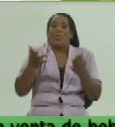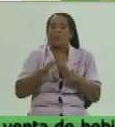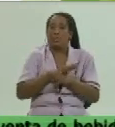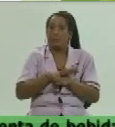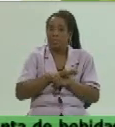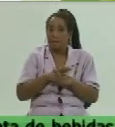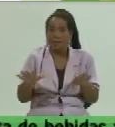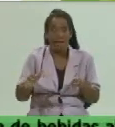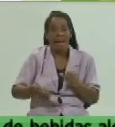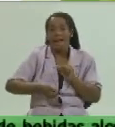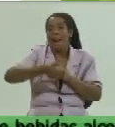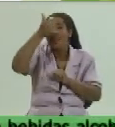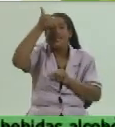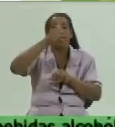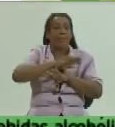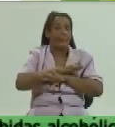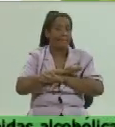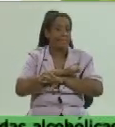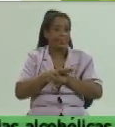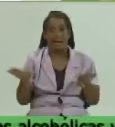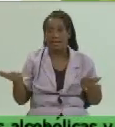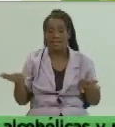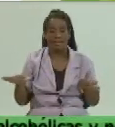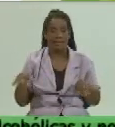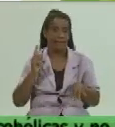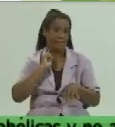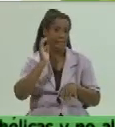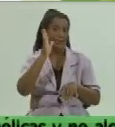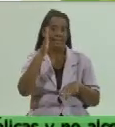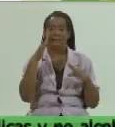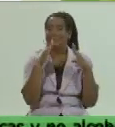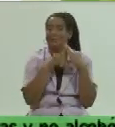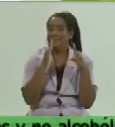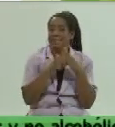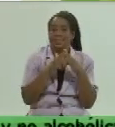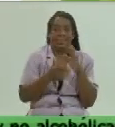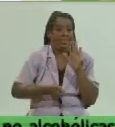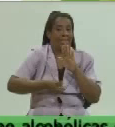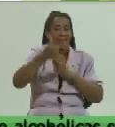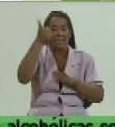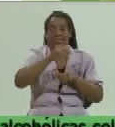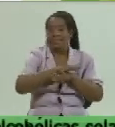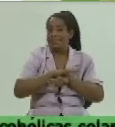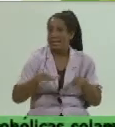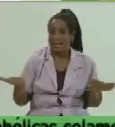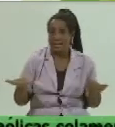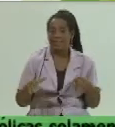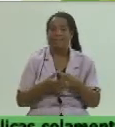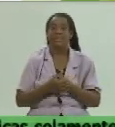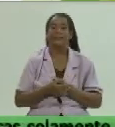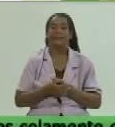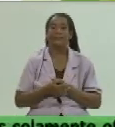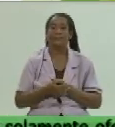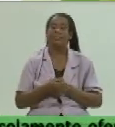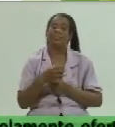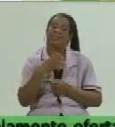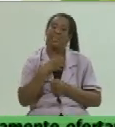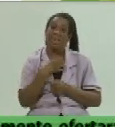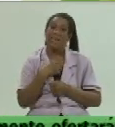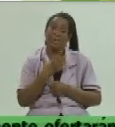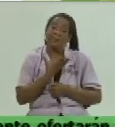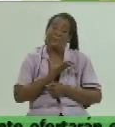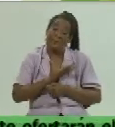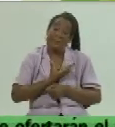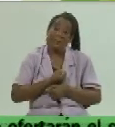alta clínica. O sea, ya todos estos son los que ya están en su casa con el alta clínica, y hemos tenido que lamentar